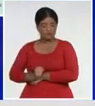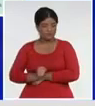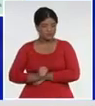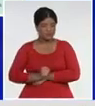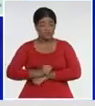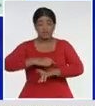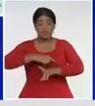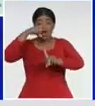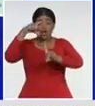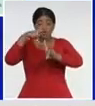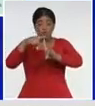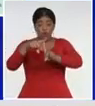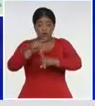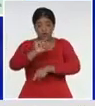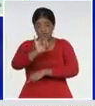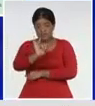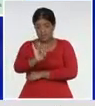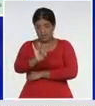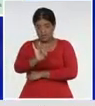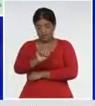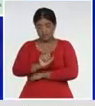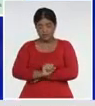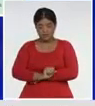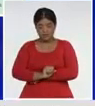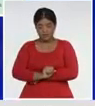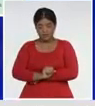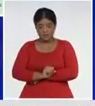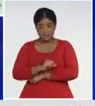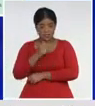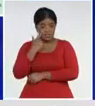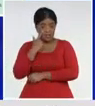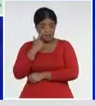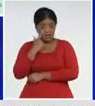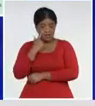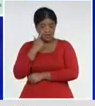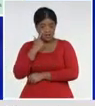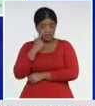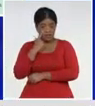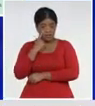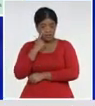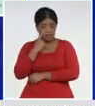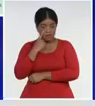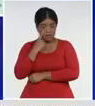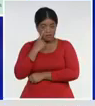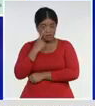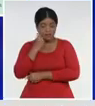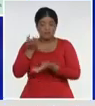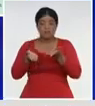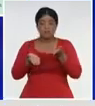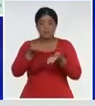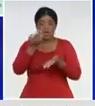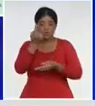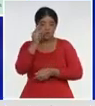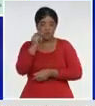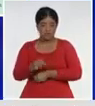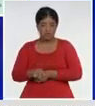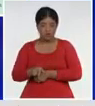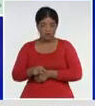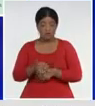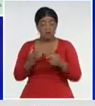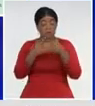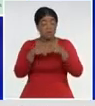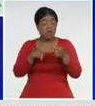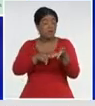7 casos, si bien, son 3 más, es uno más, que la jornada anterior, pero, realmente, es una provincia, que ha